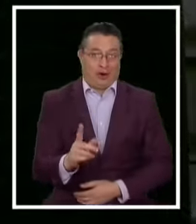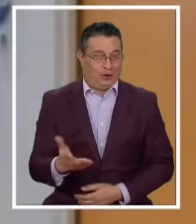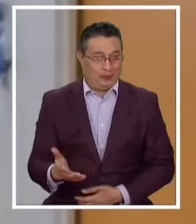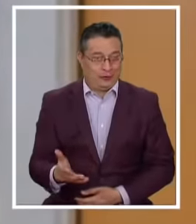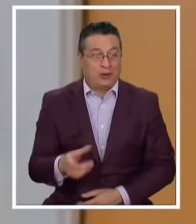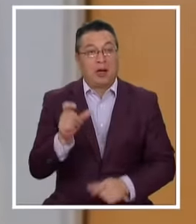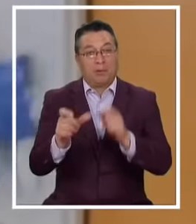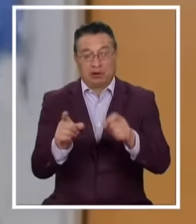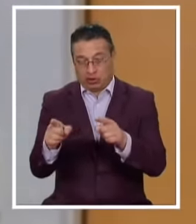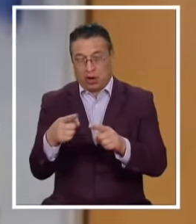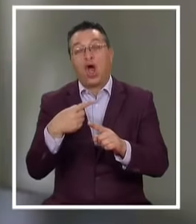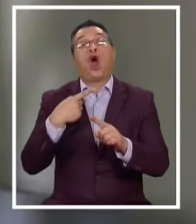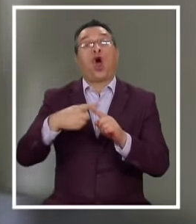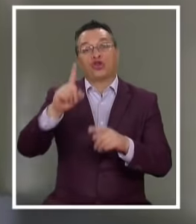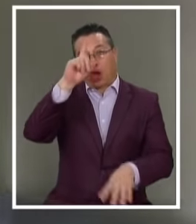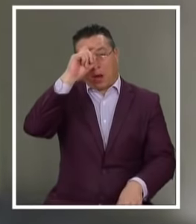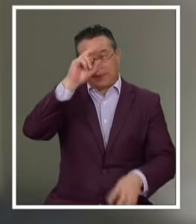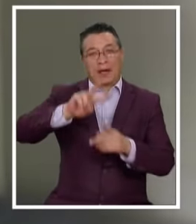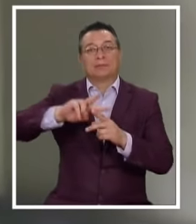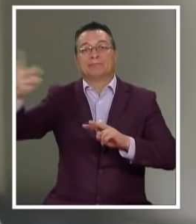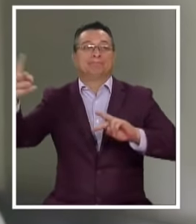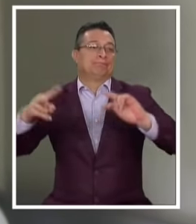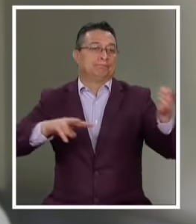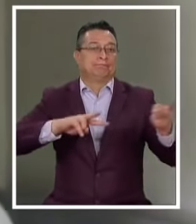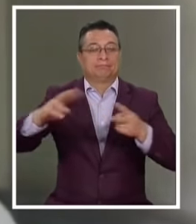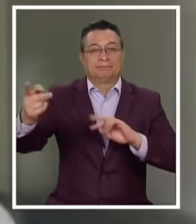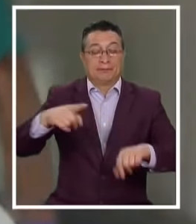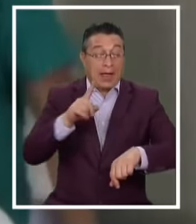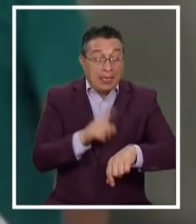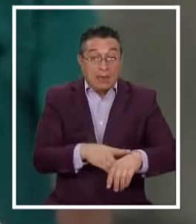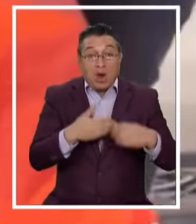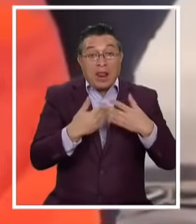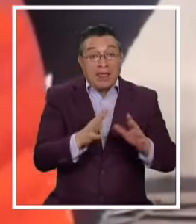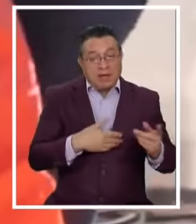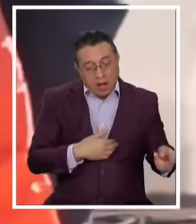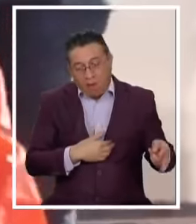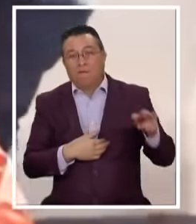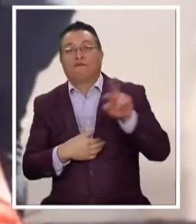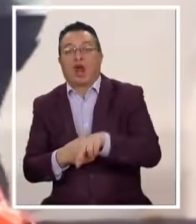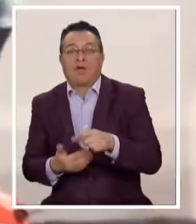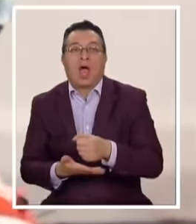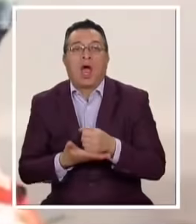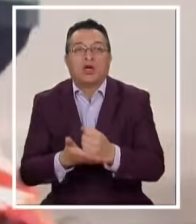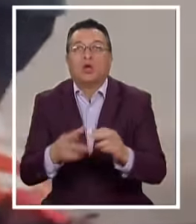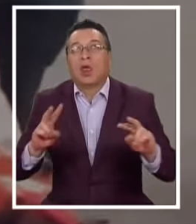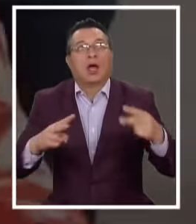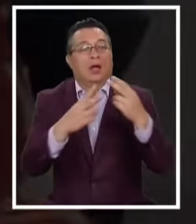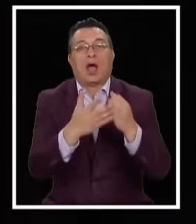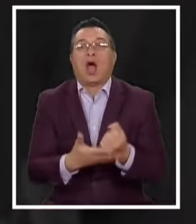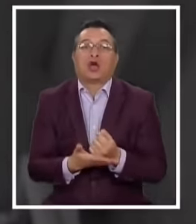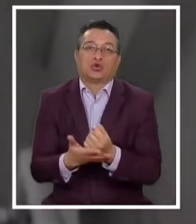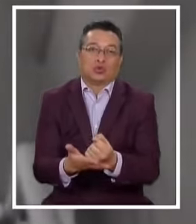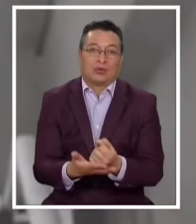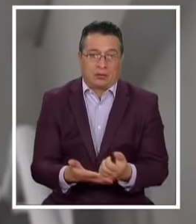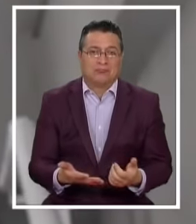personal Fue derivado A otros hospitales Y en sus ratos libres Volvían a colaborar Con la reconstrucción